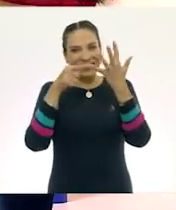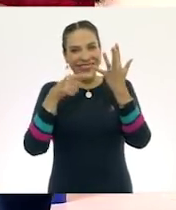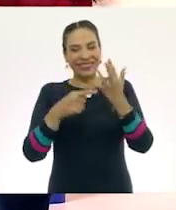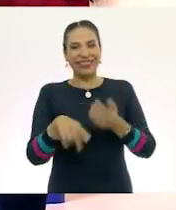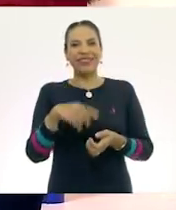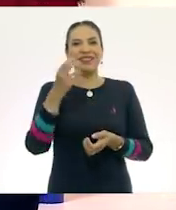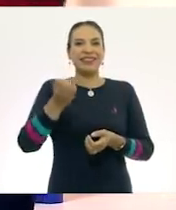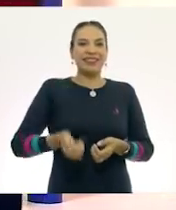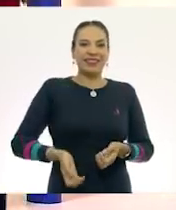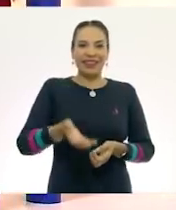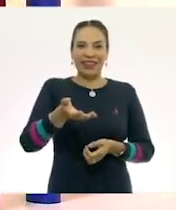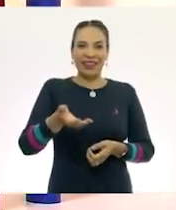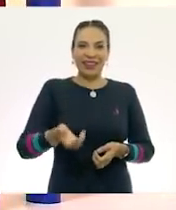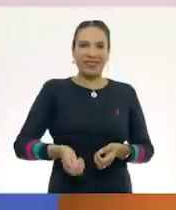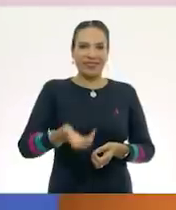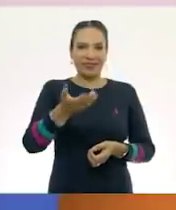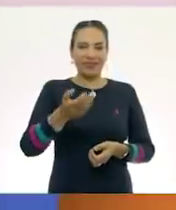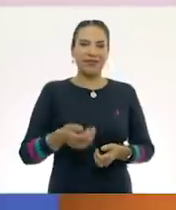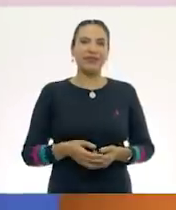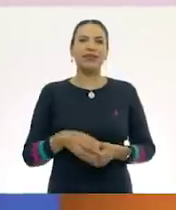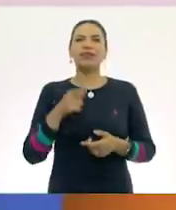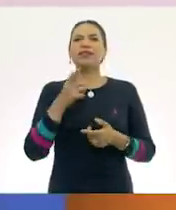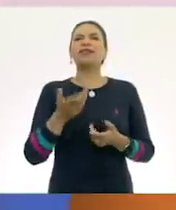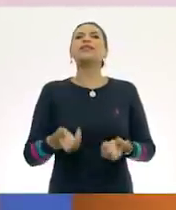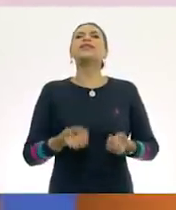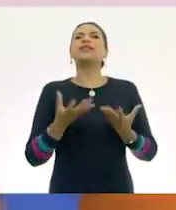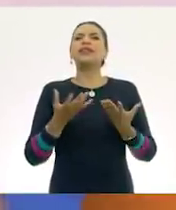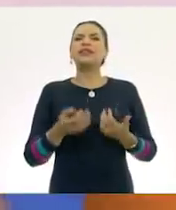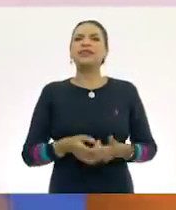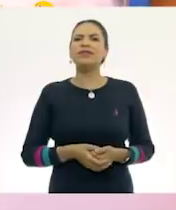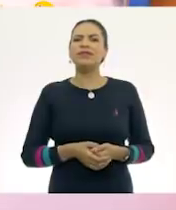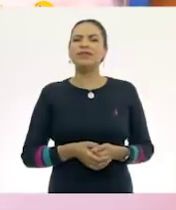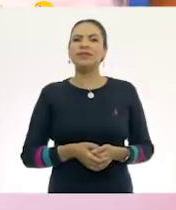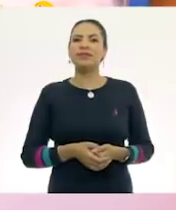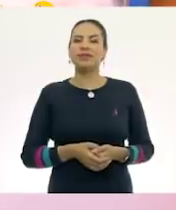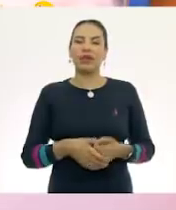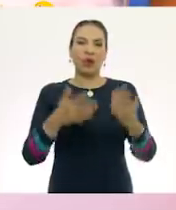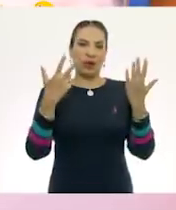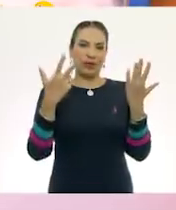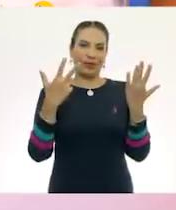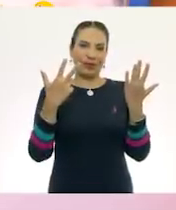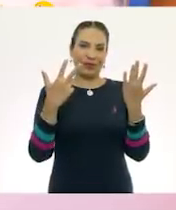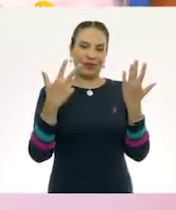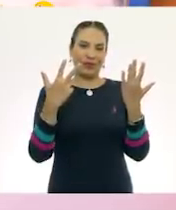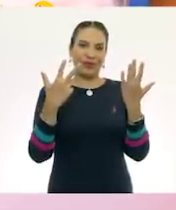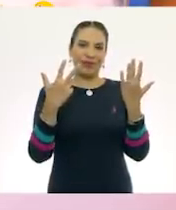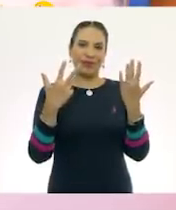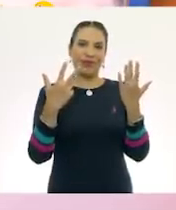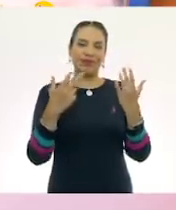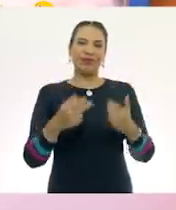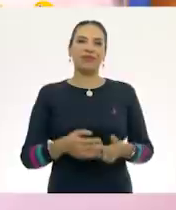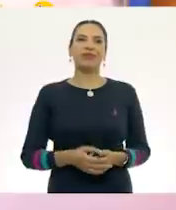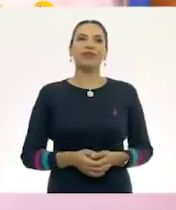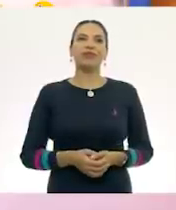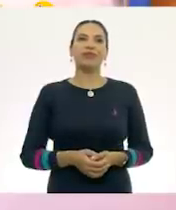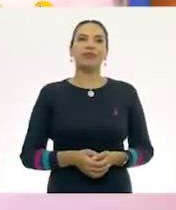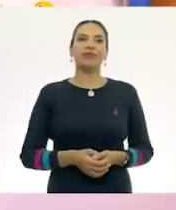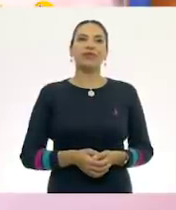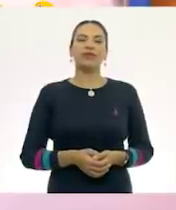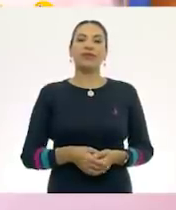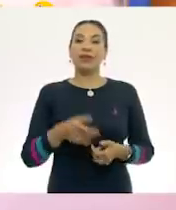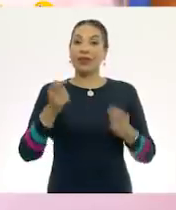¡Nueve! ¡Un dado! Con este será... ¡Ocho! ¡La cuerda!